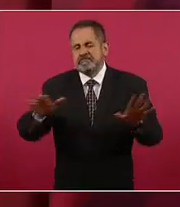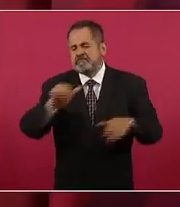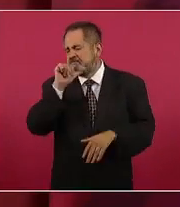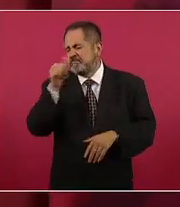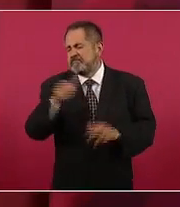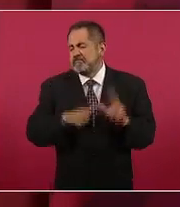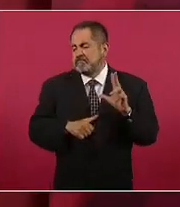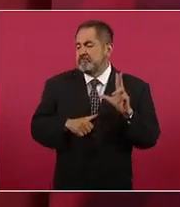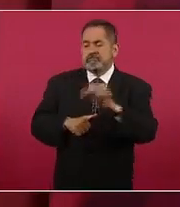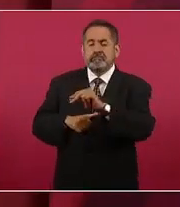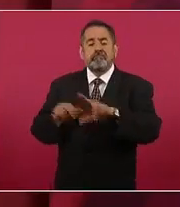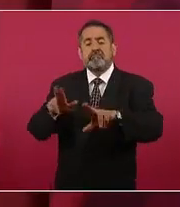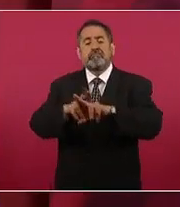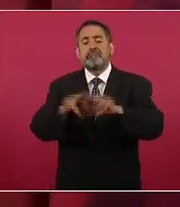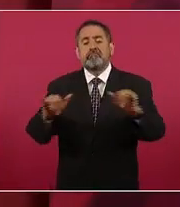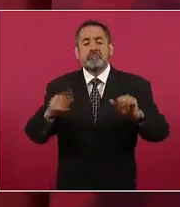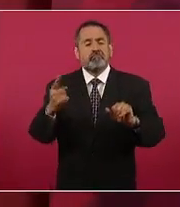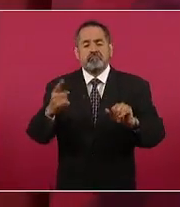ninguna